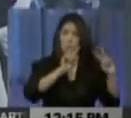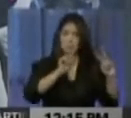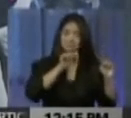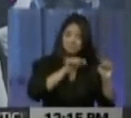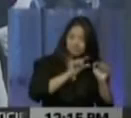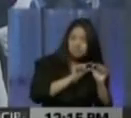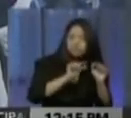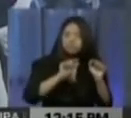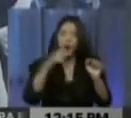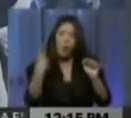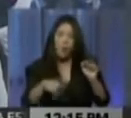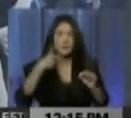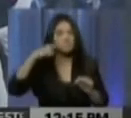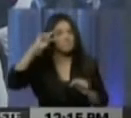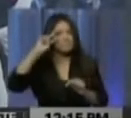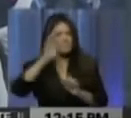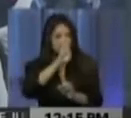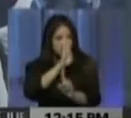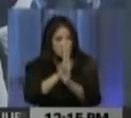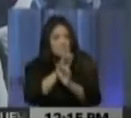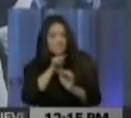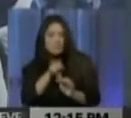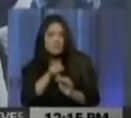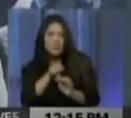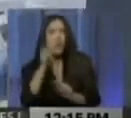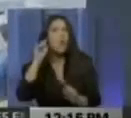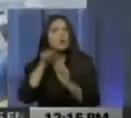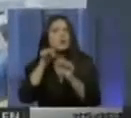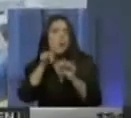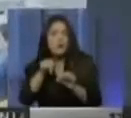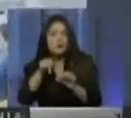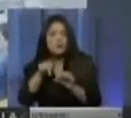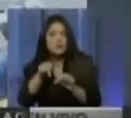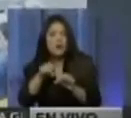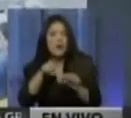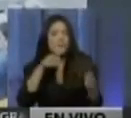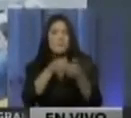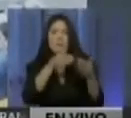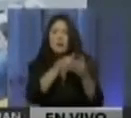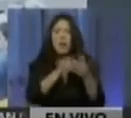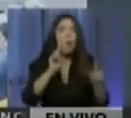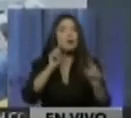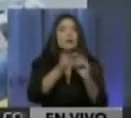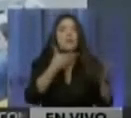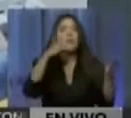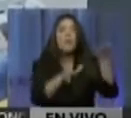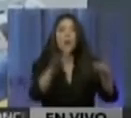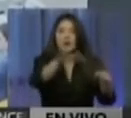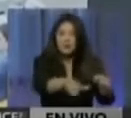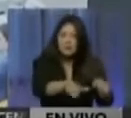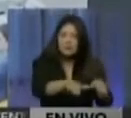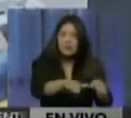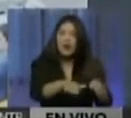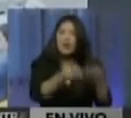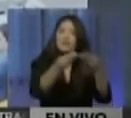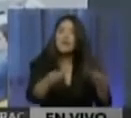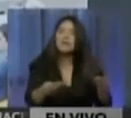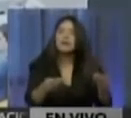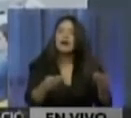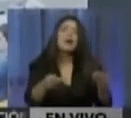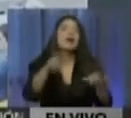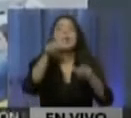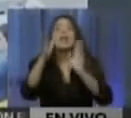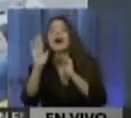grupos misionados directamente de agredir y buscar muertos para, de forma solapada, desviar la